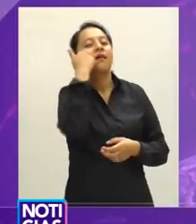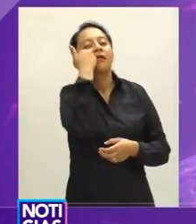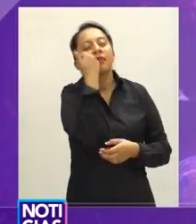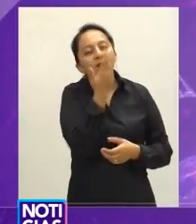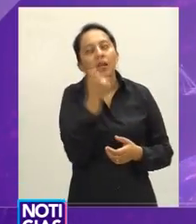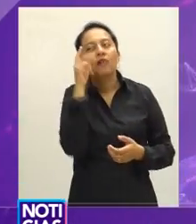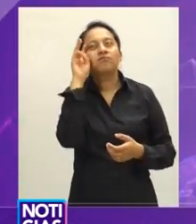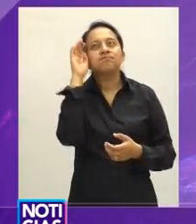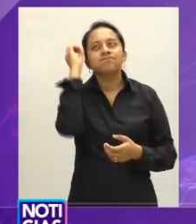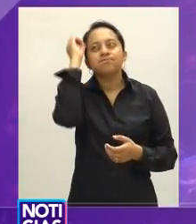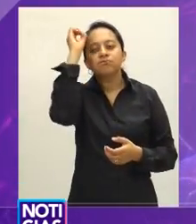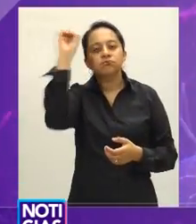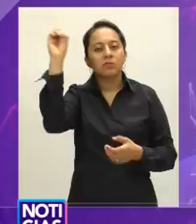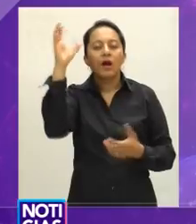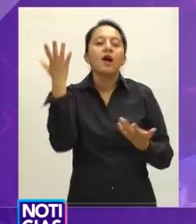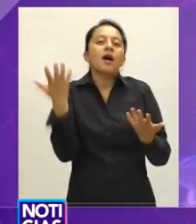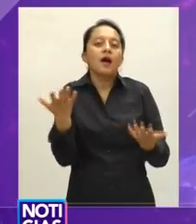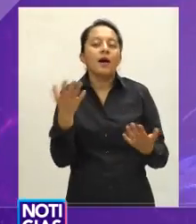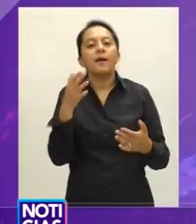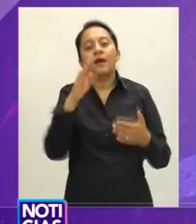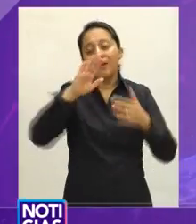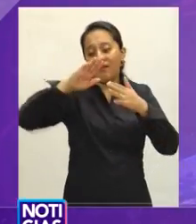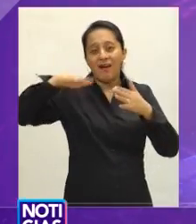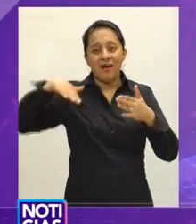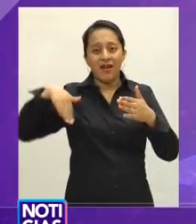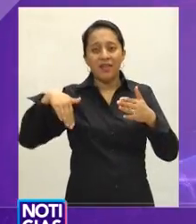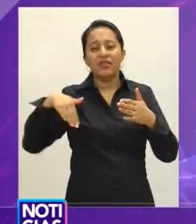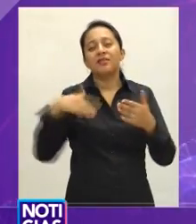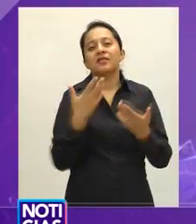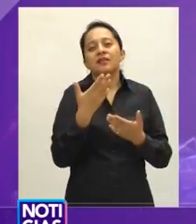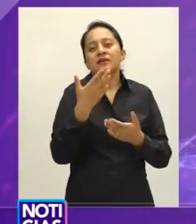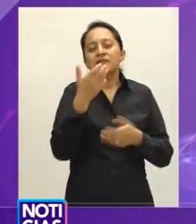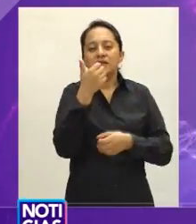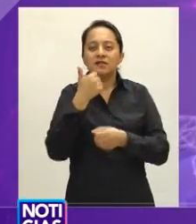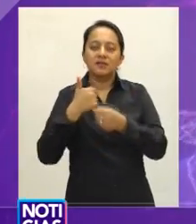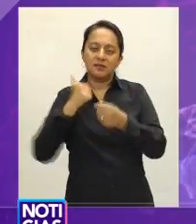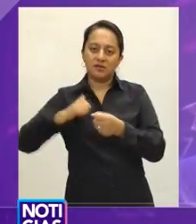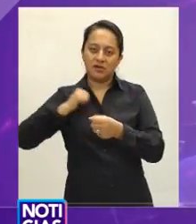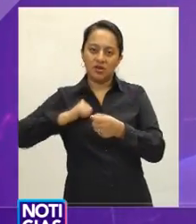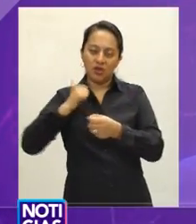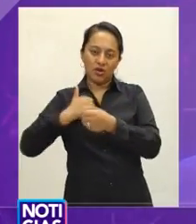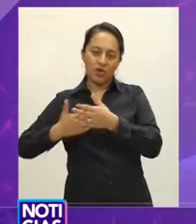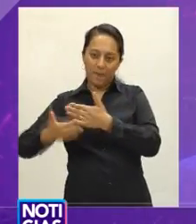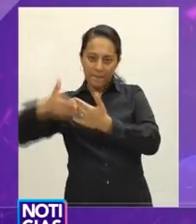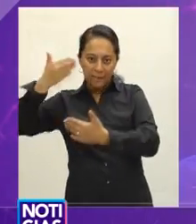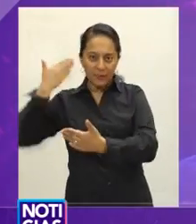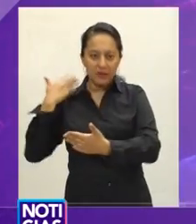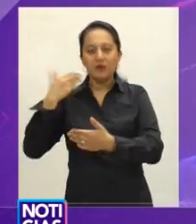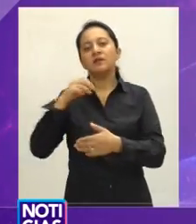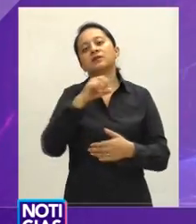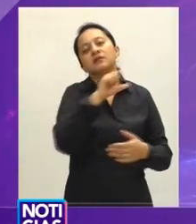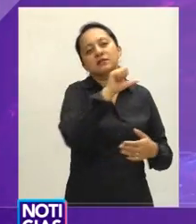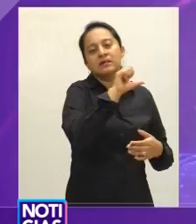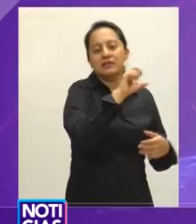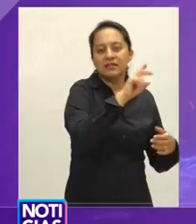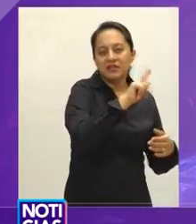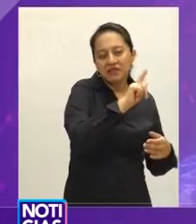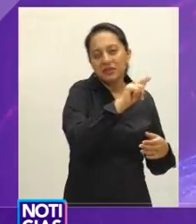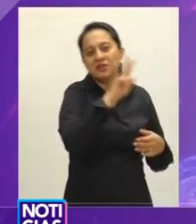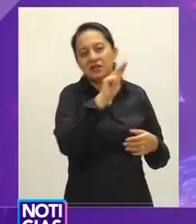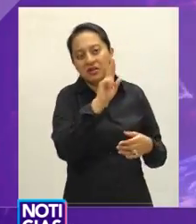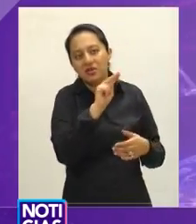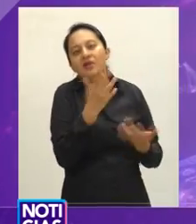y 80 del siglo pasado, dando preferencia en su mayor parte al transporte particular.